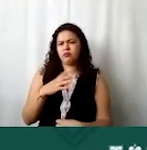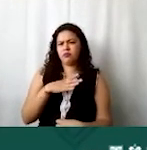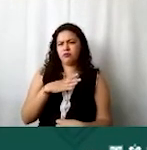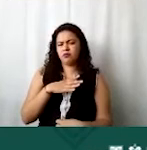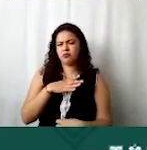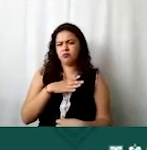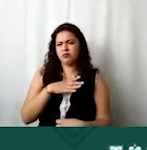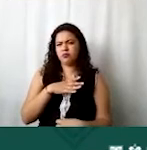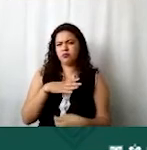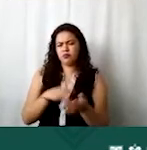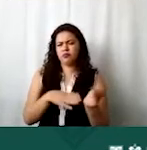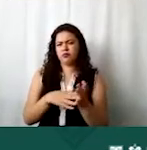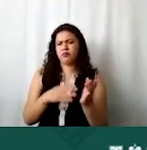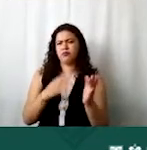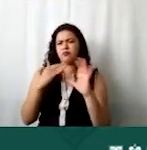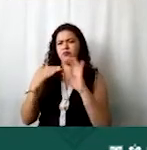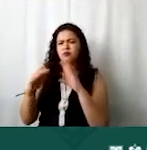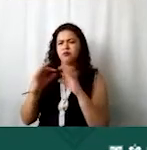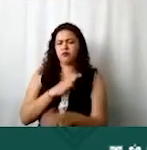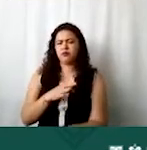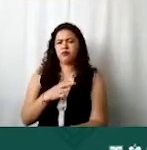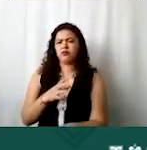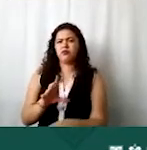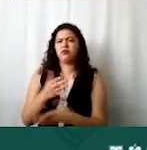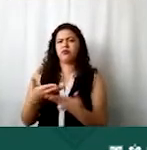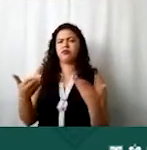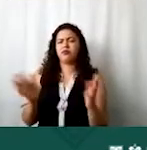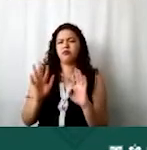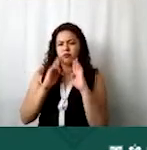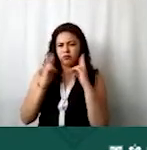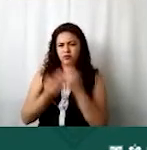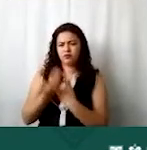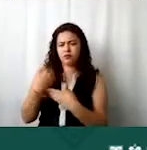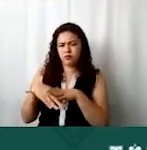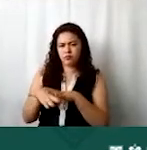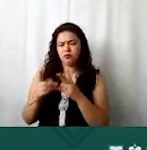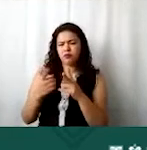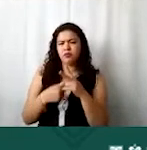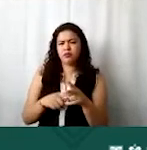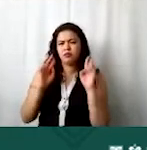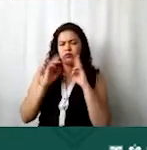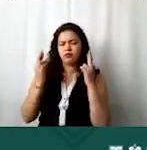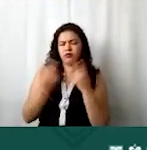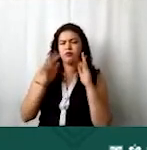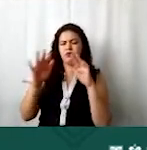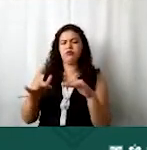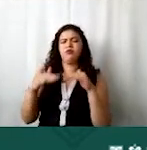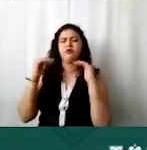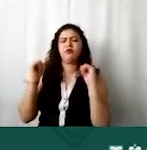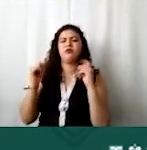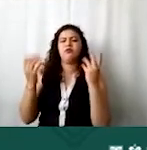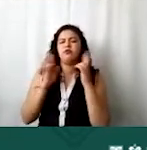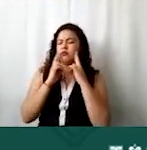documentos ahora bien entramos a la sesión aquí dice sesión puede ser asamblea o reunión